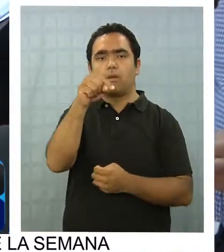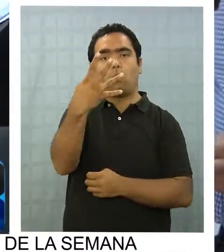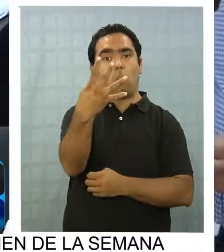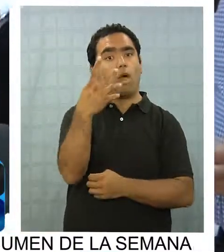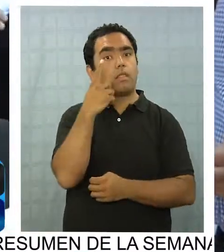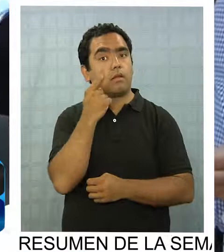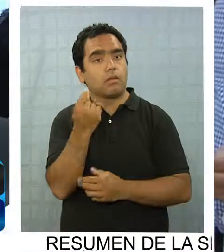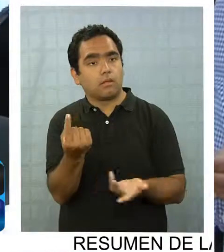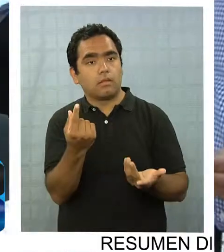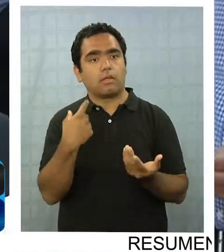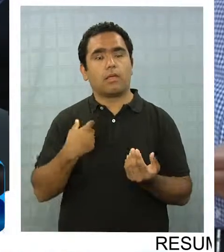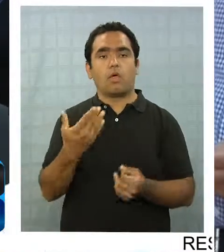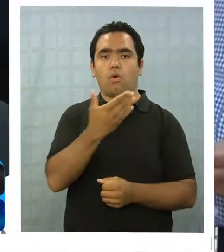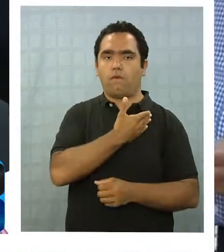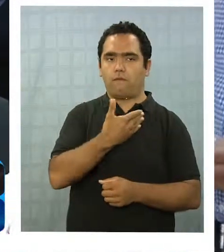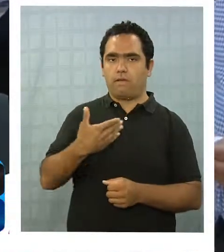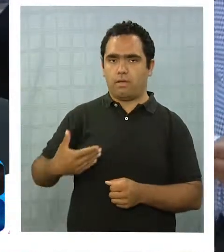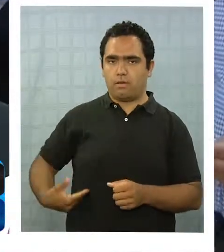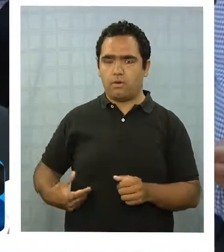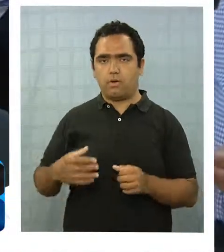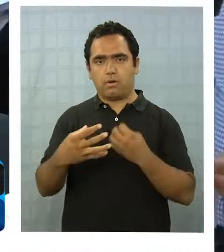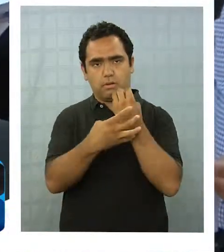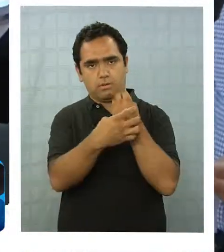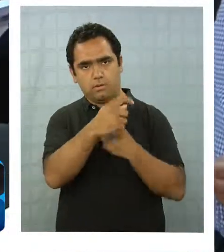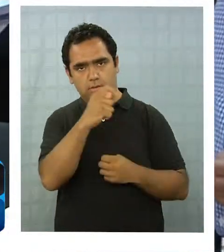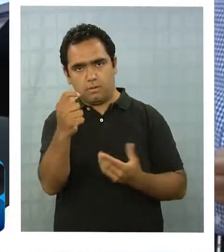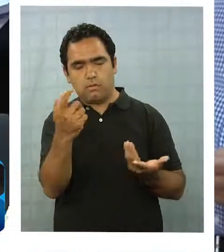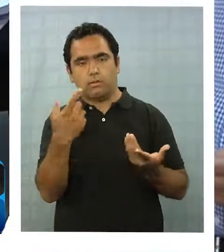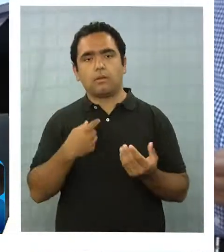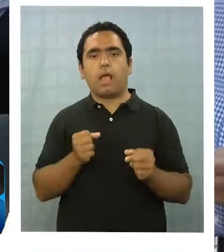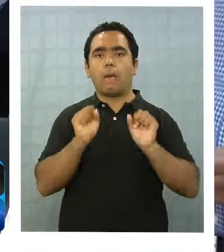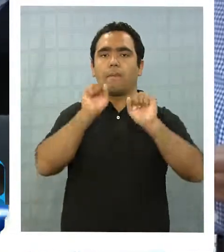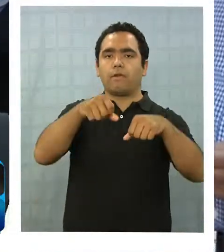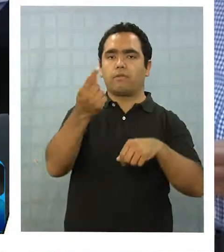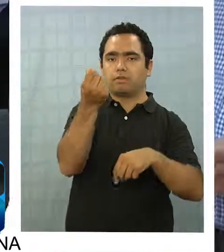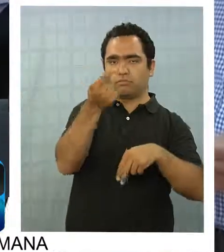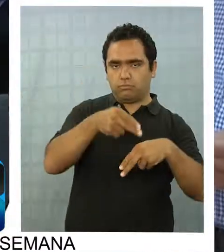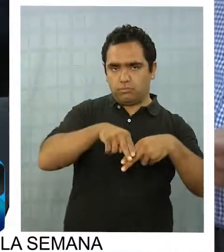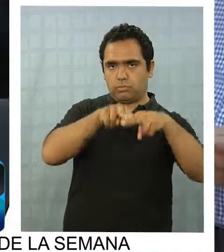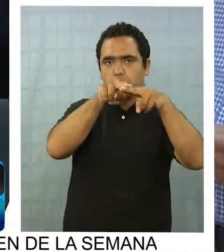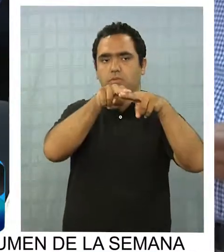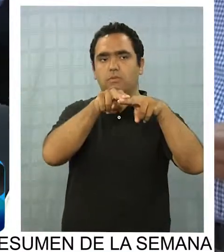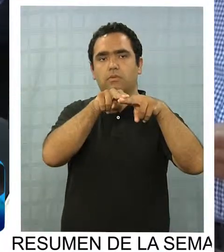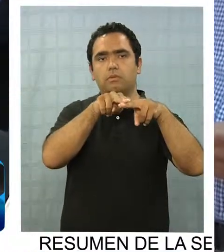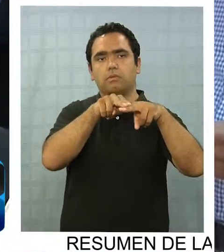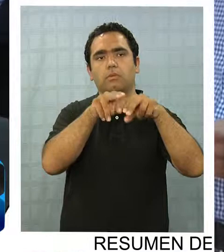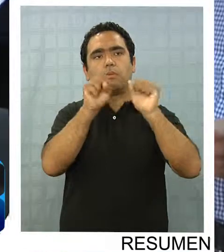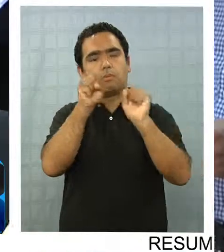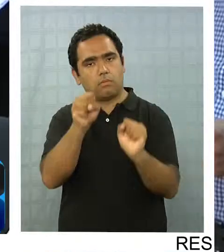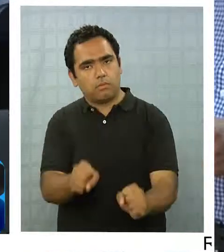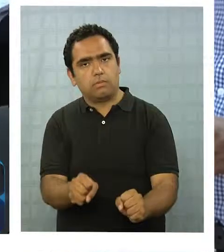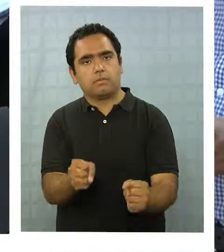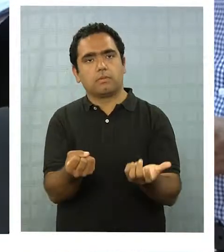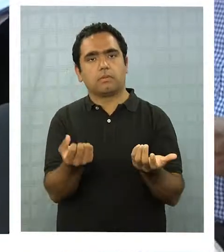cual se está presentando al gobierno regional y al consejo regional la aprobación de un presupuesto que permita a su vez